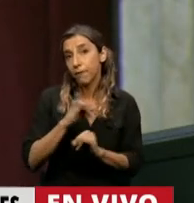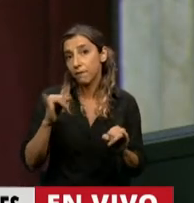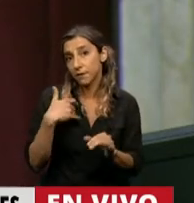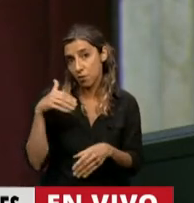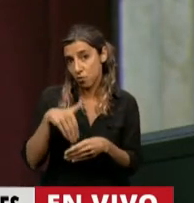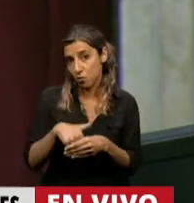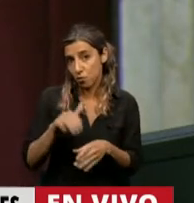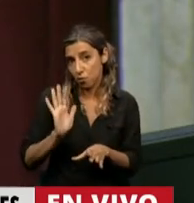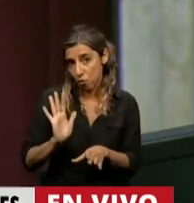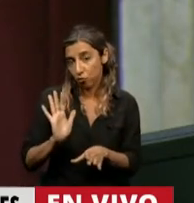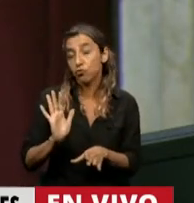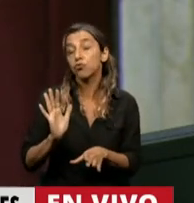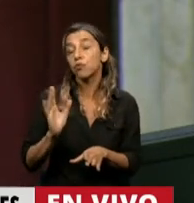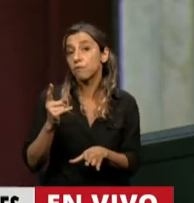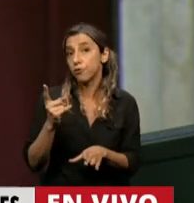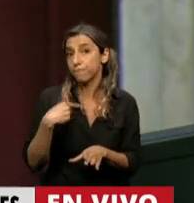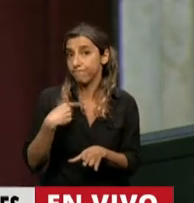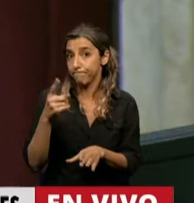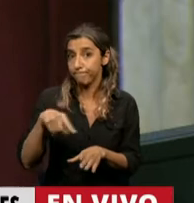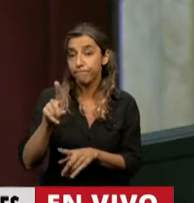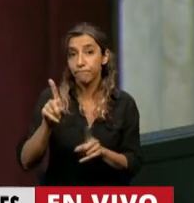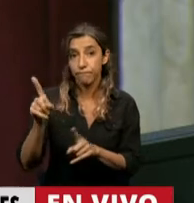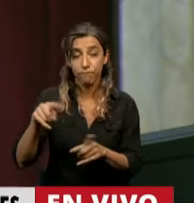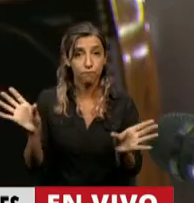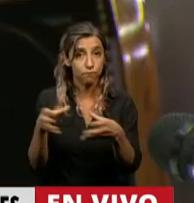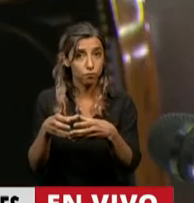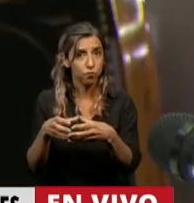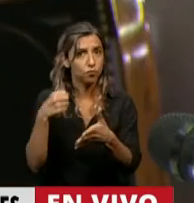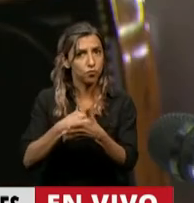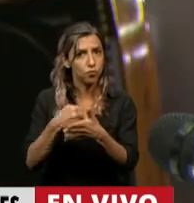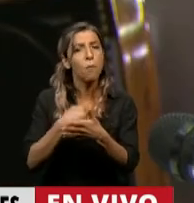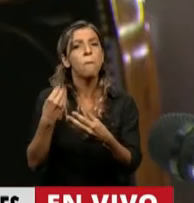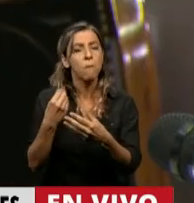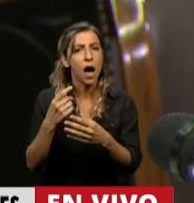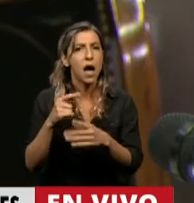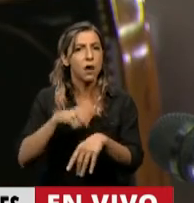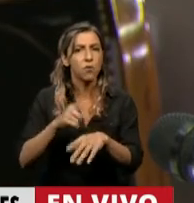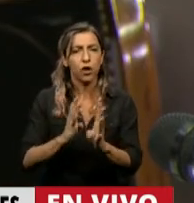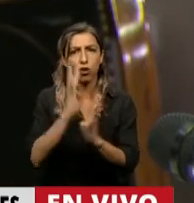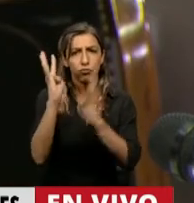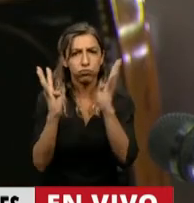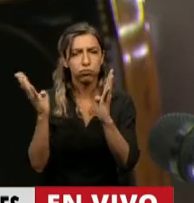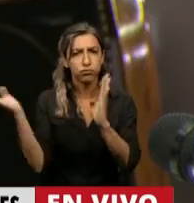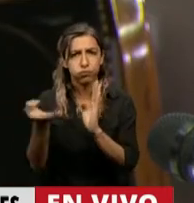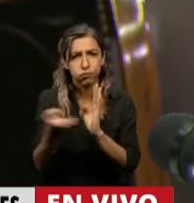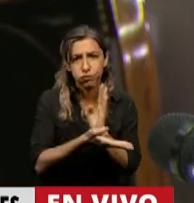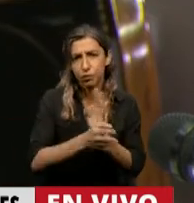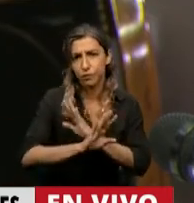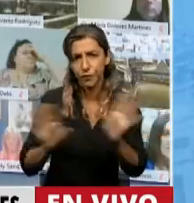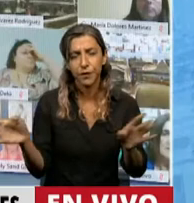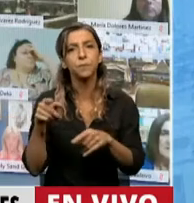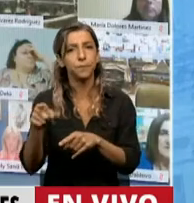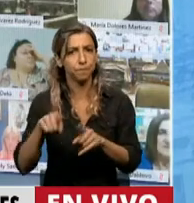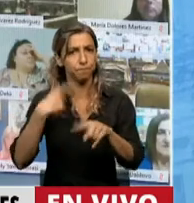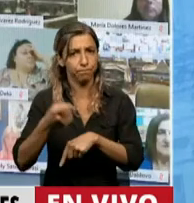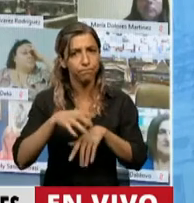alerta para todo el movimiento que lucha contra la depredación ambiental y va a participar mañana masivamente en la huelga por el